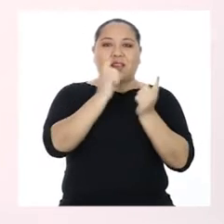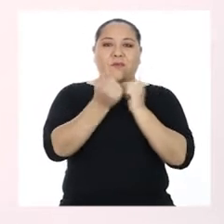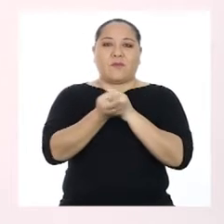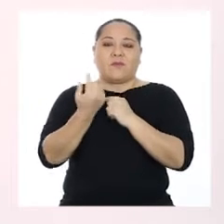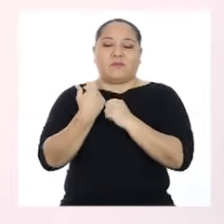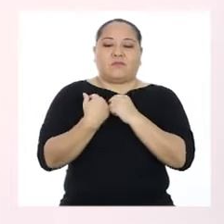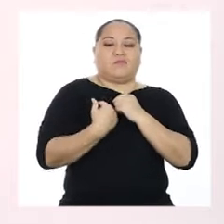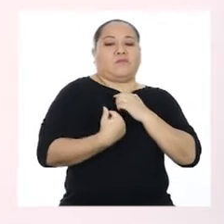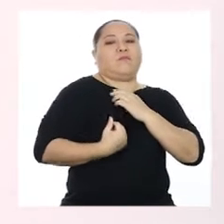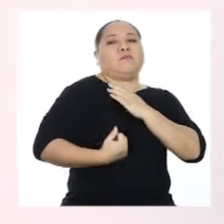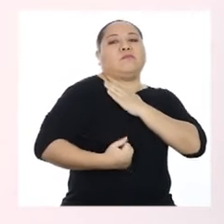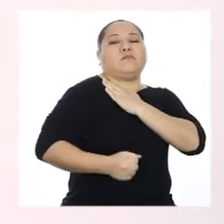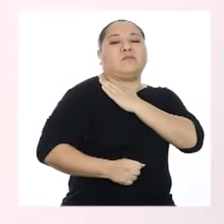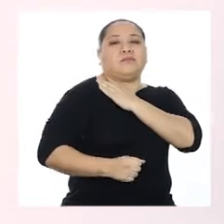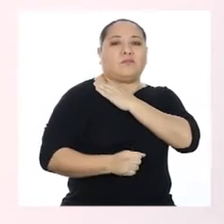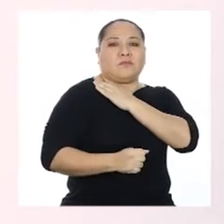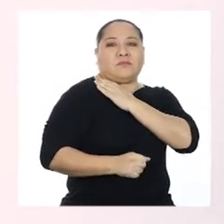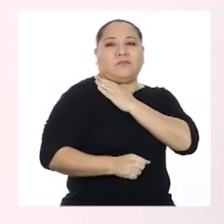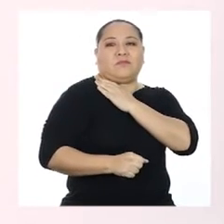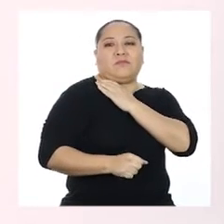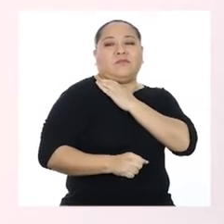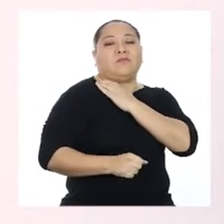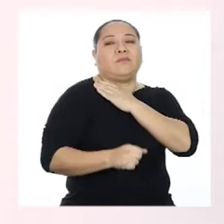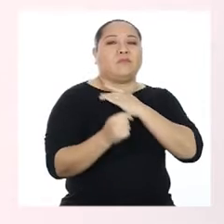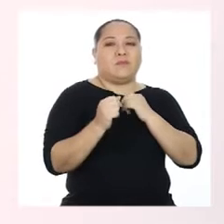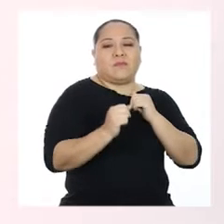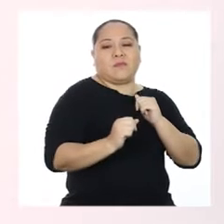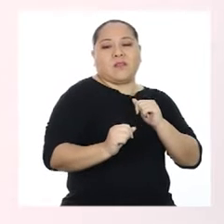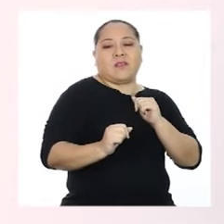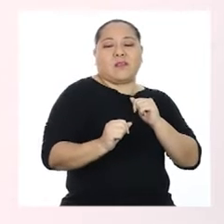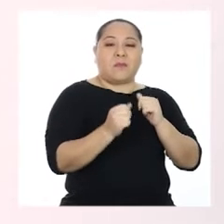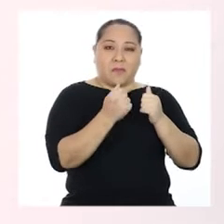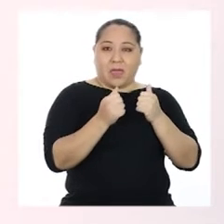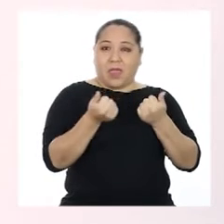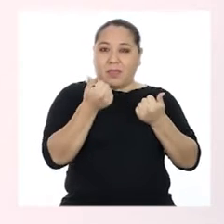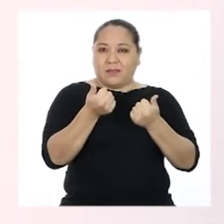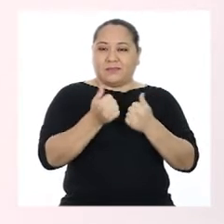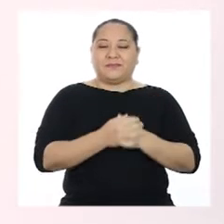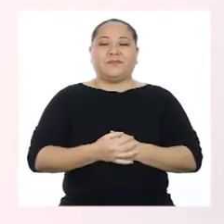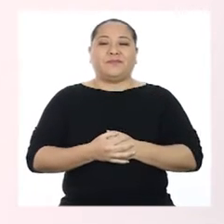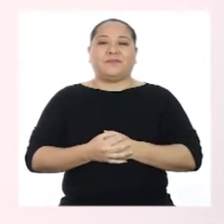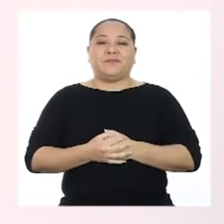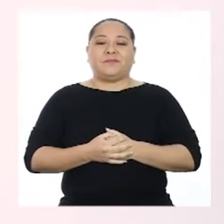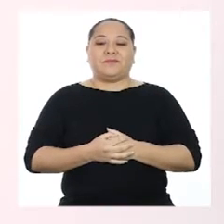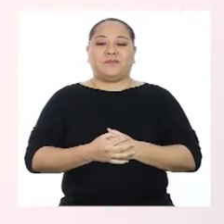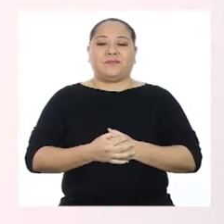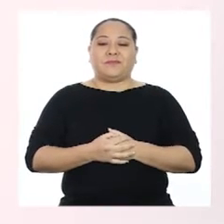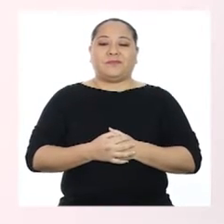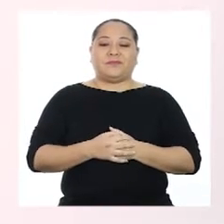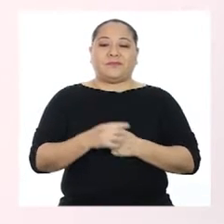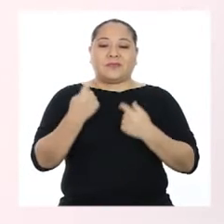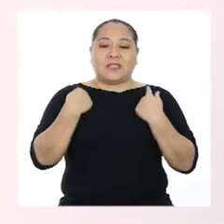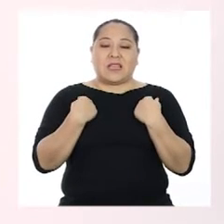Y cambiamos de lado. Va. Muy bien. Y hacia